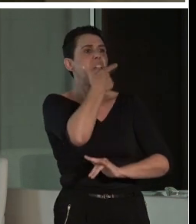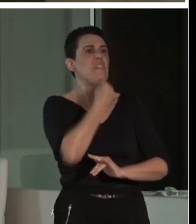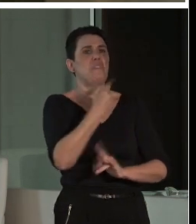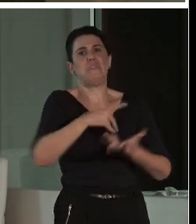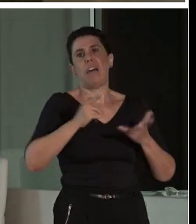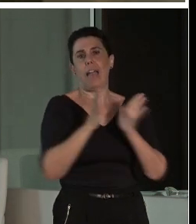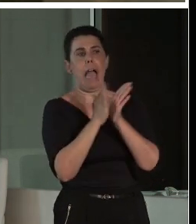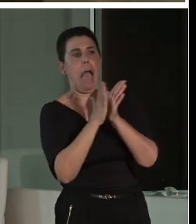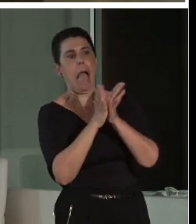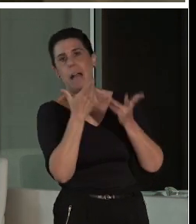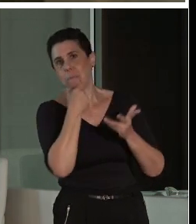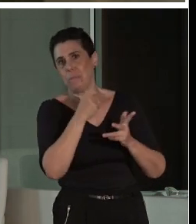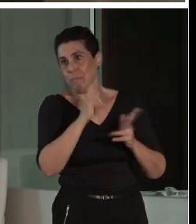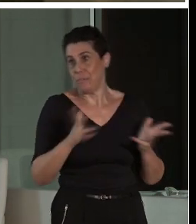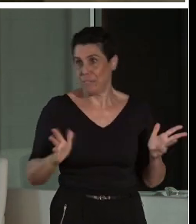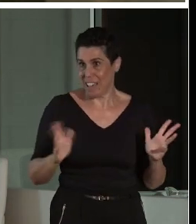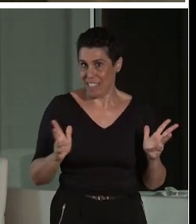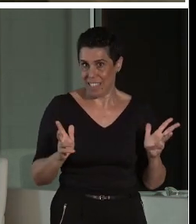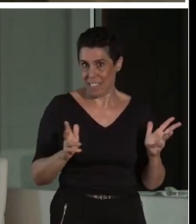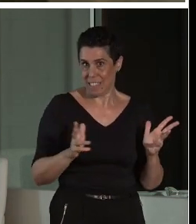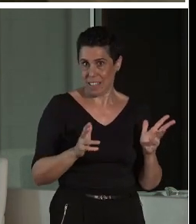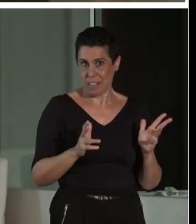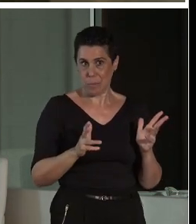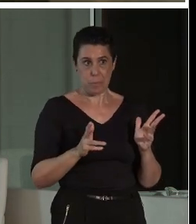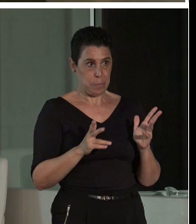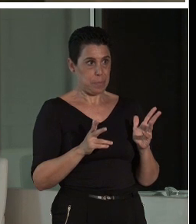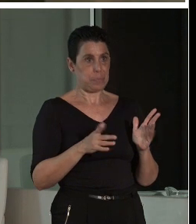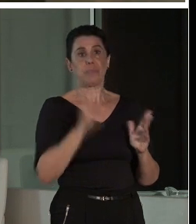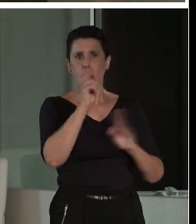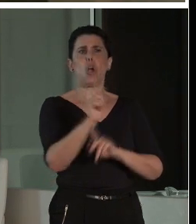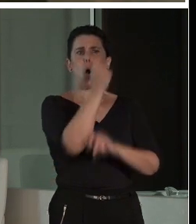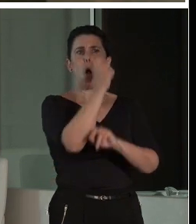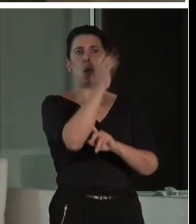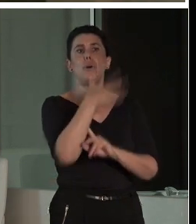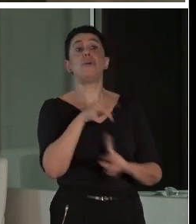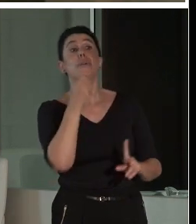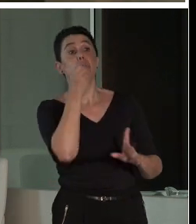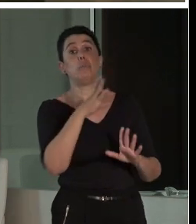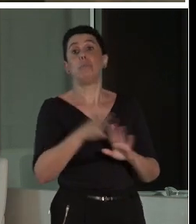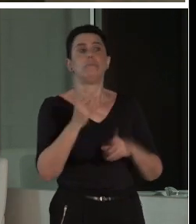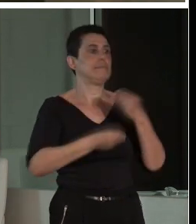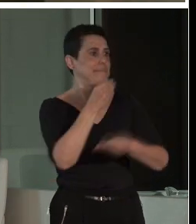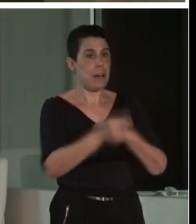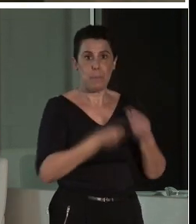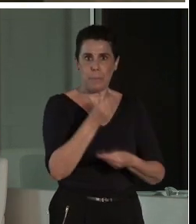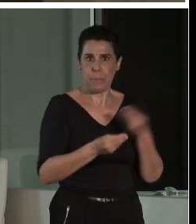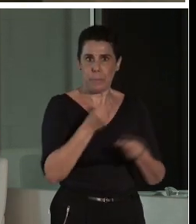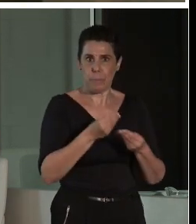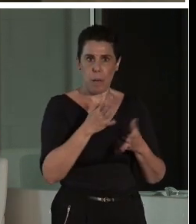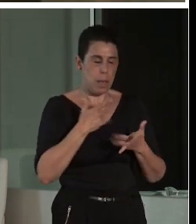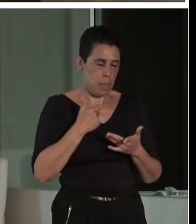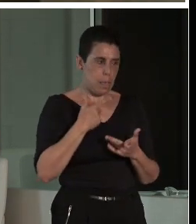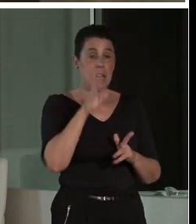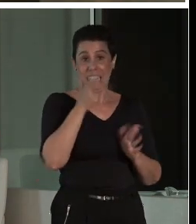palmas no llevan a ninguna parte. Los buenos son los retos. Bueno, pues dijimos, vale, pues, ¿qué vamos a hacer? Como nosotros estudiamos al